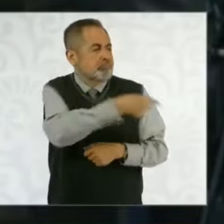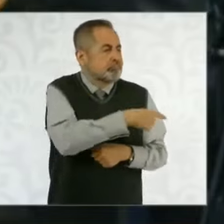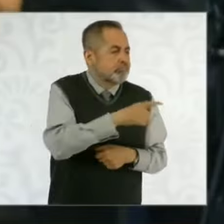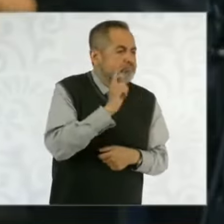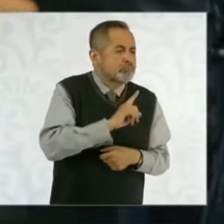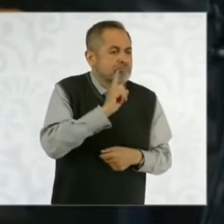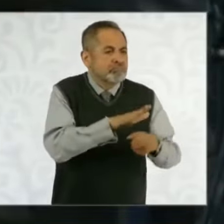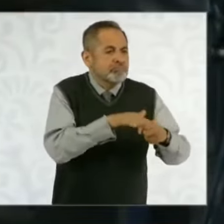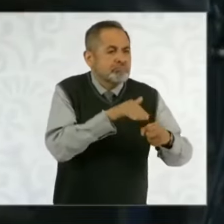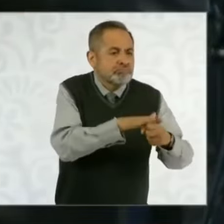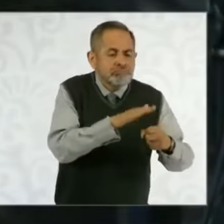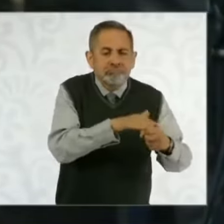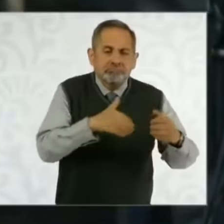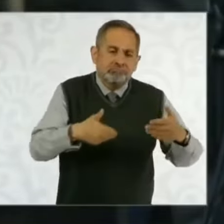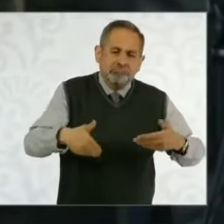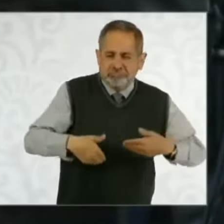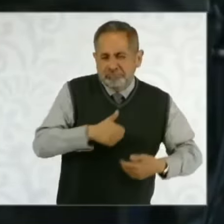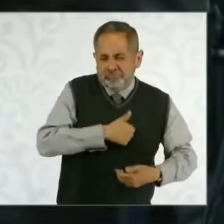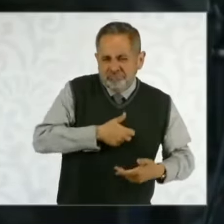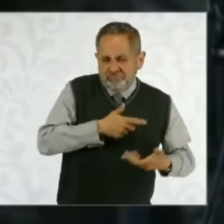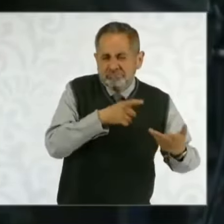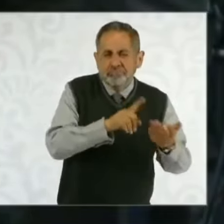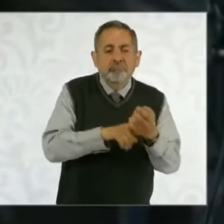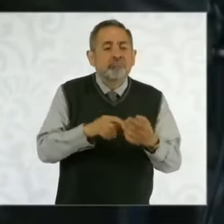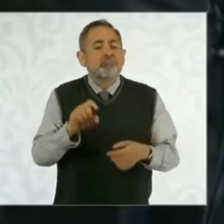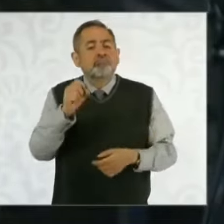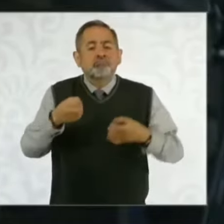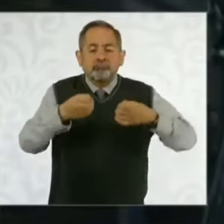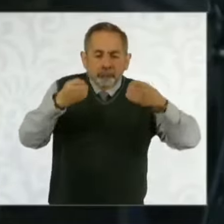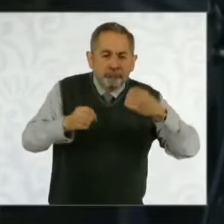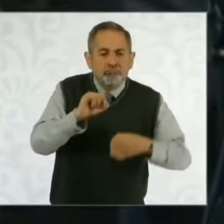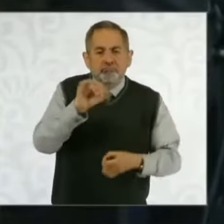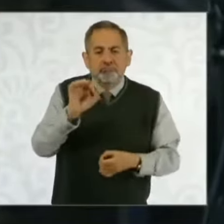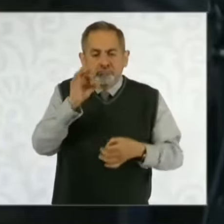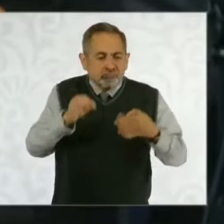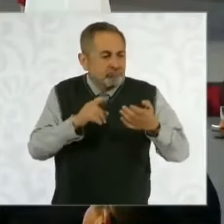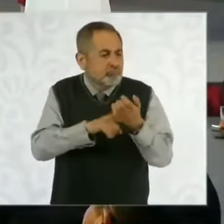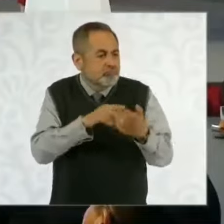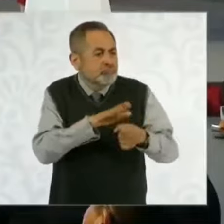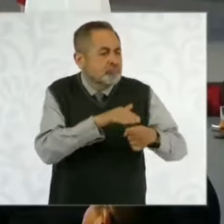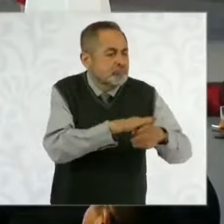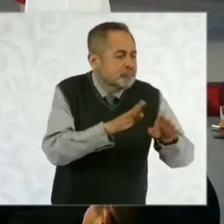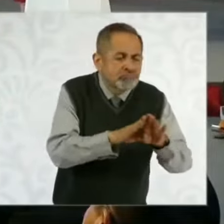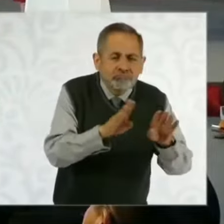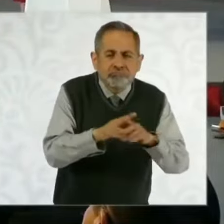acoso por parte de jueces, magistrados, incluso ha estado documentado, doctora.